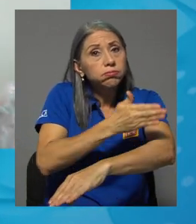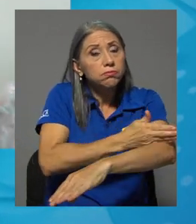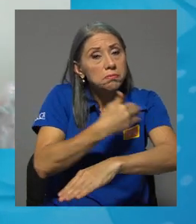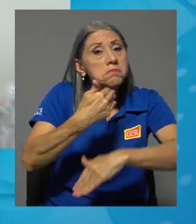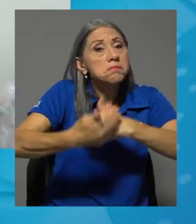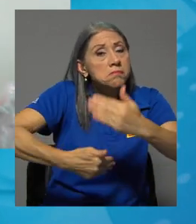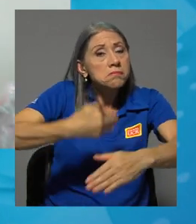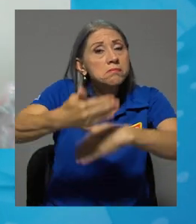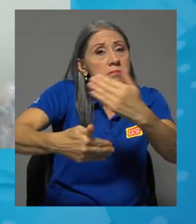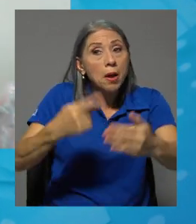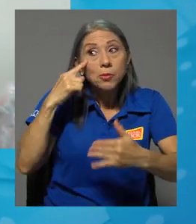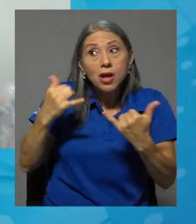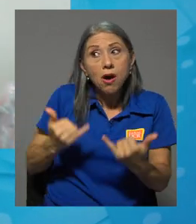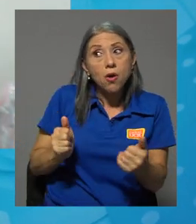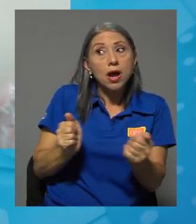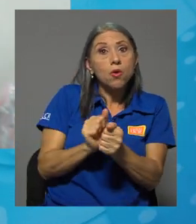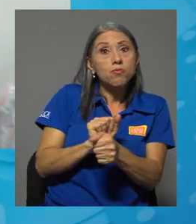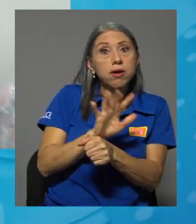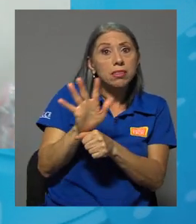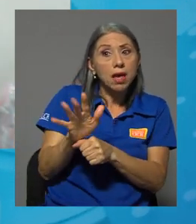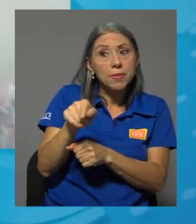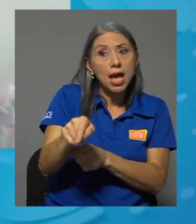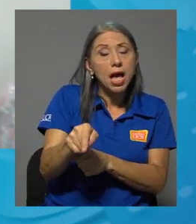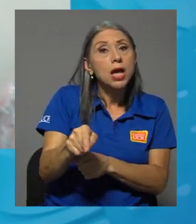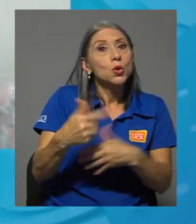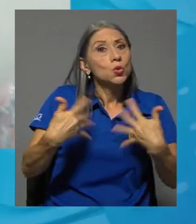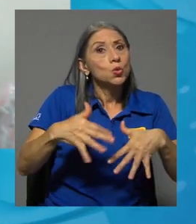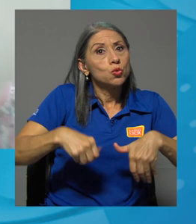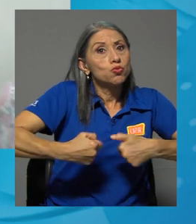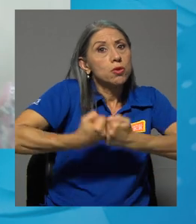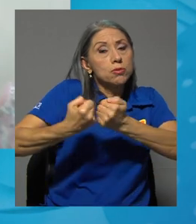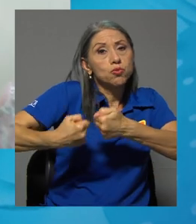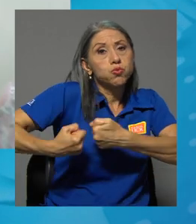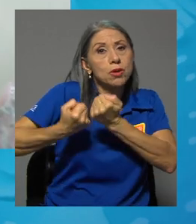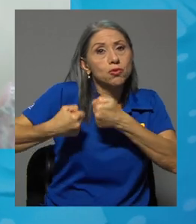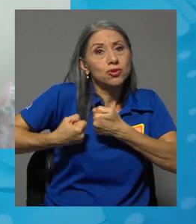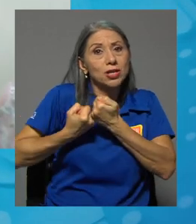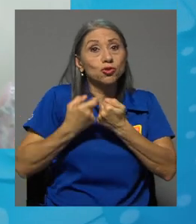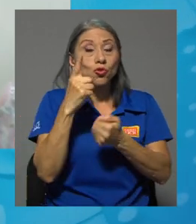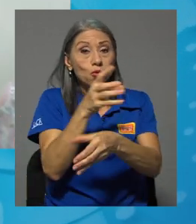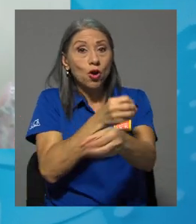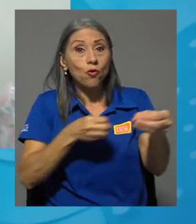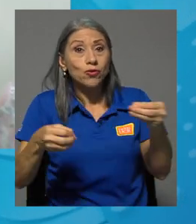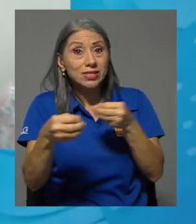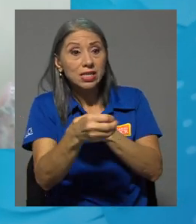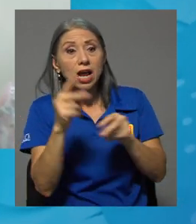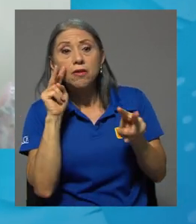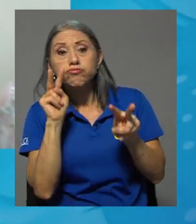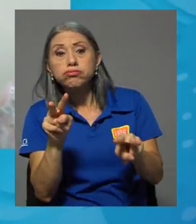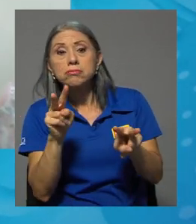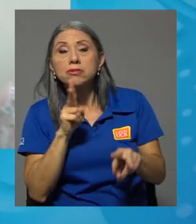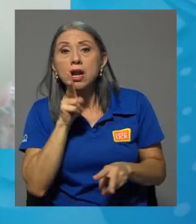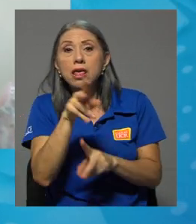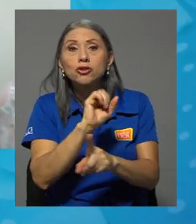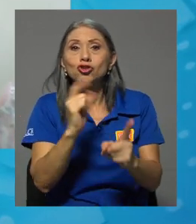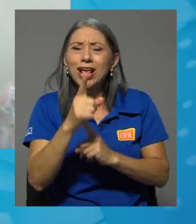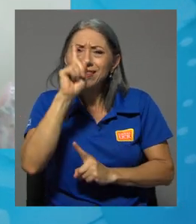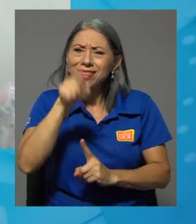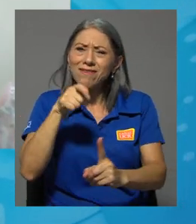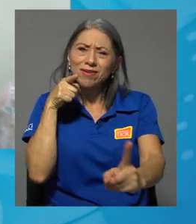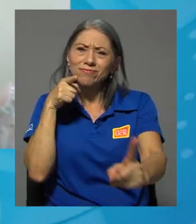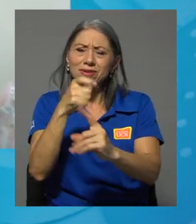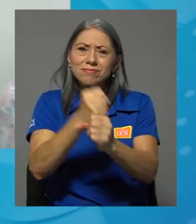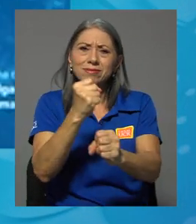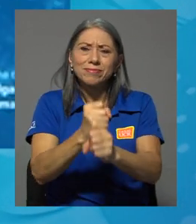pandemia nos impone retos. Y una oficina que valora la realidad social, pues justamente tiene que estar en esa misión.